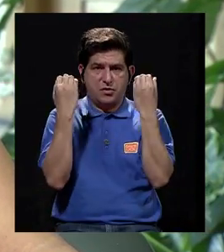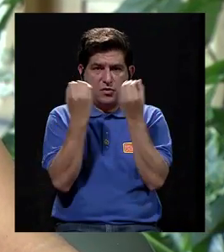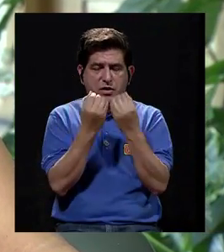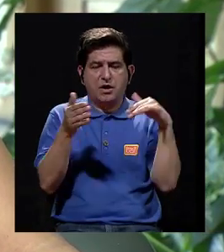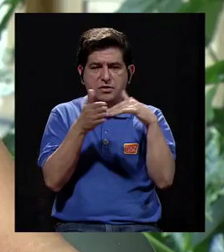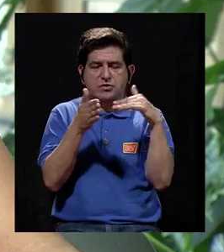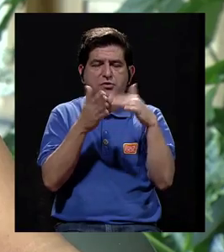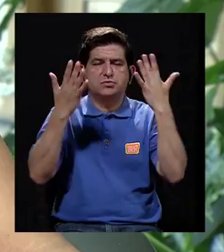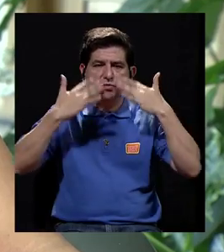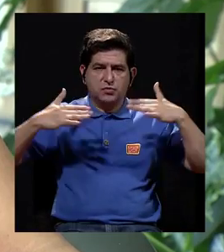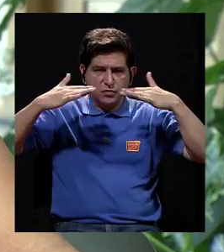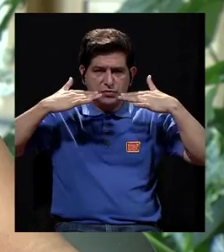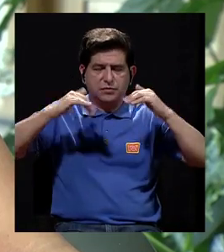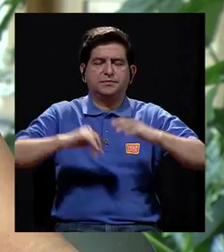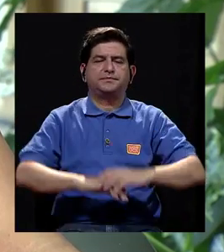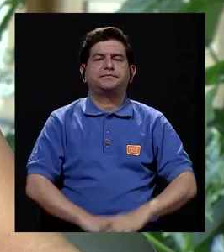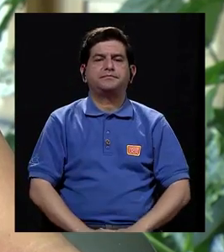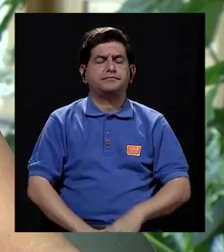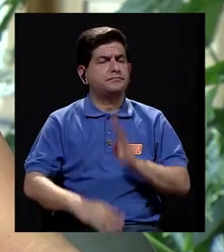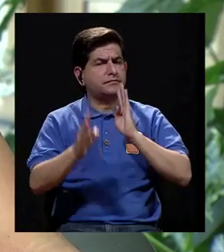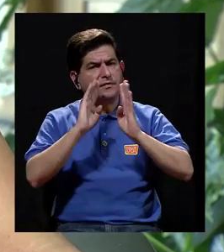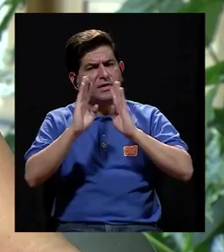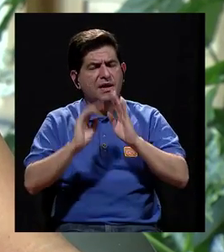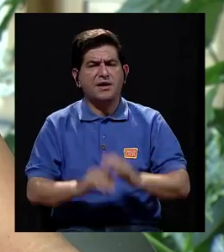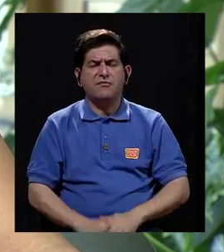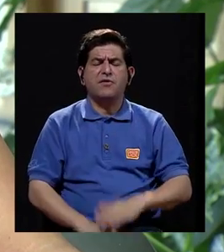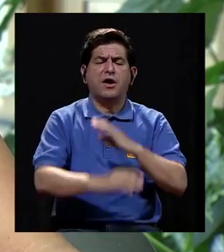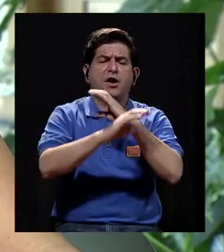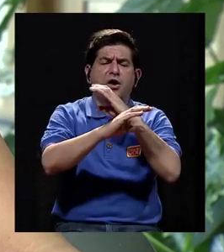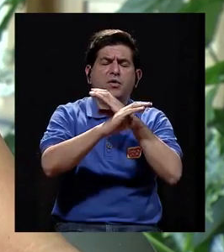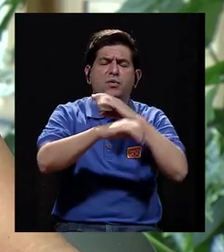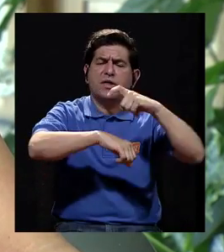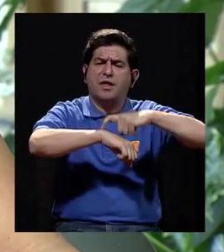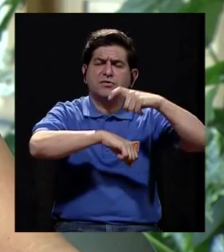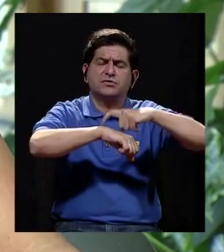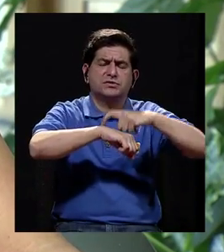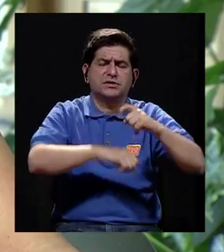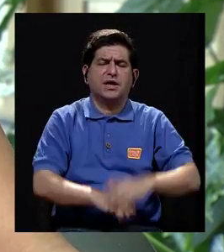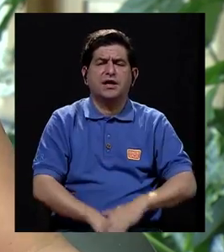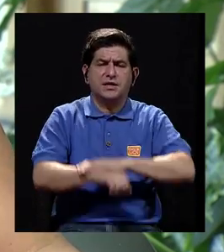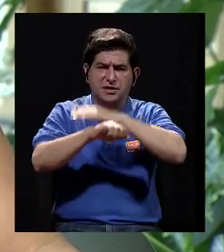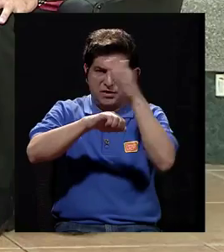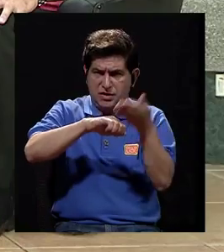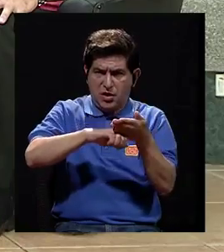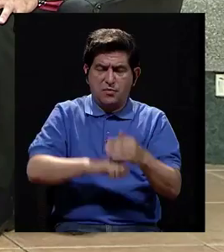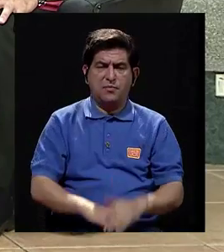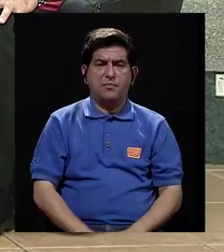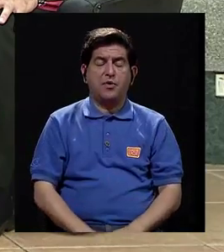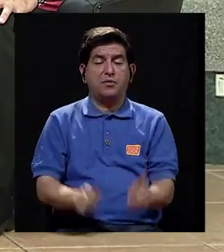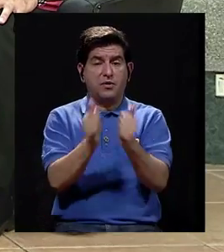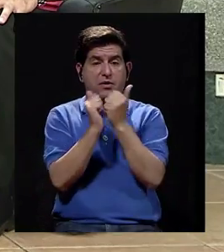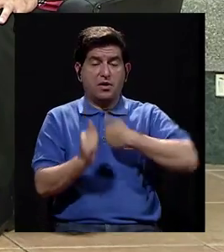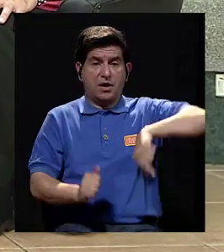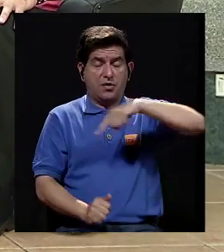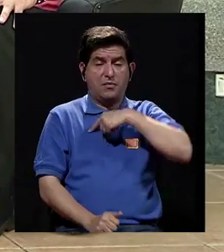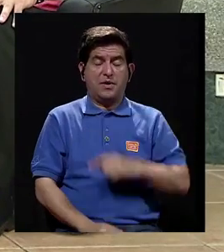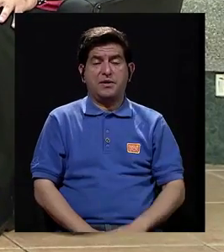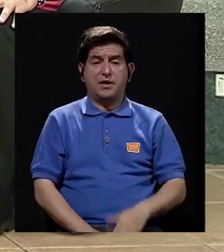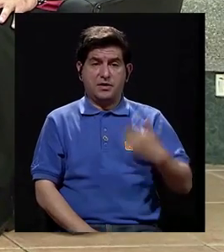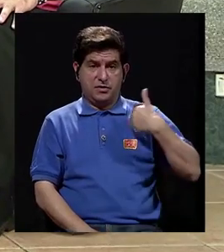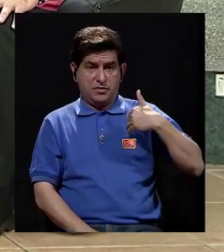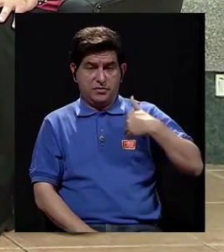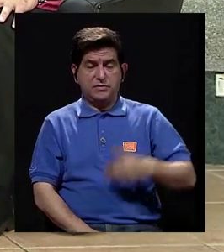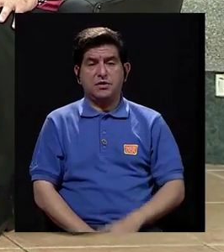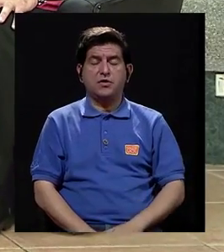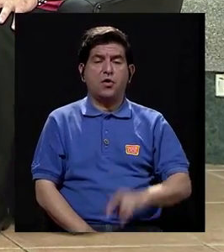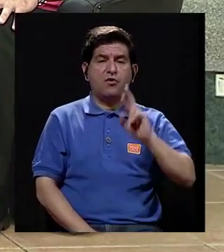Organización para Estudios Tropicales, conversando acerca de los cuidados durante el embarazo. El día de hoy nos acompaña el